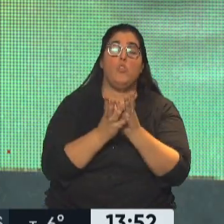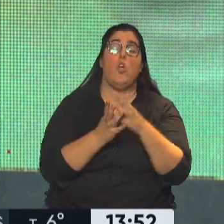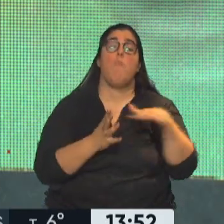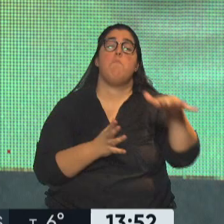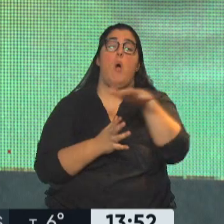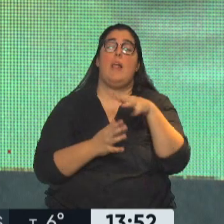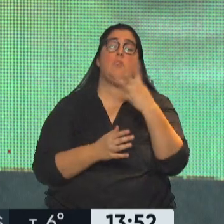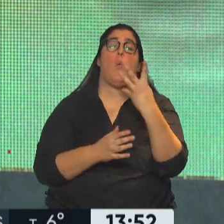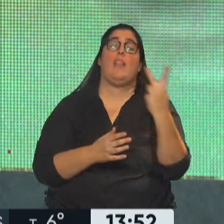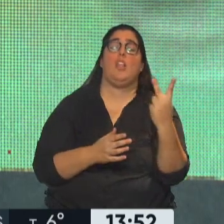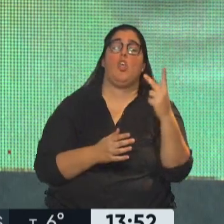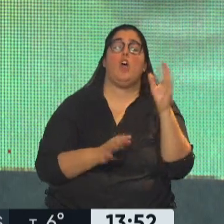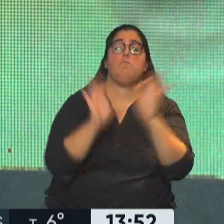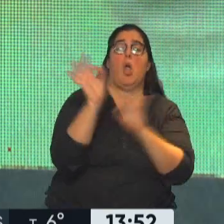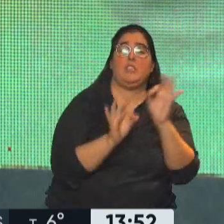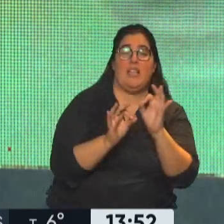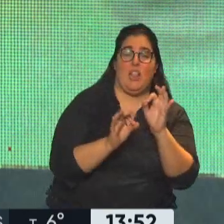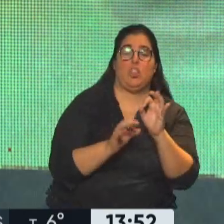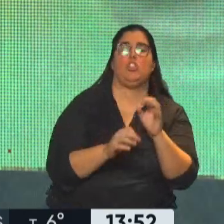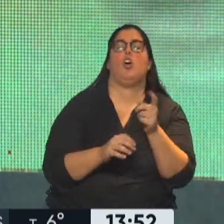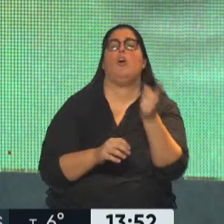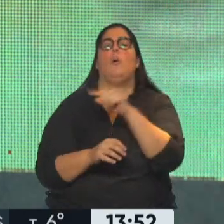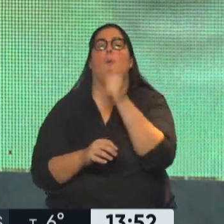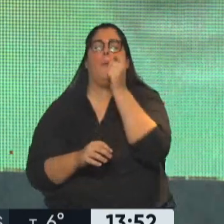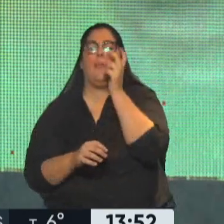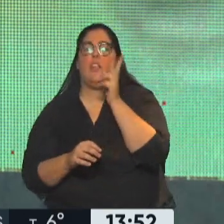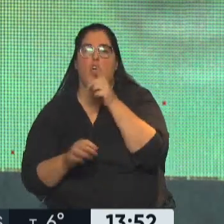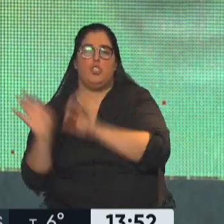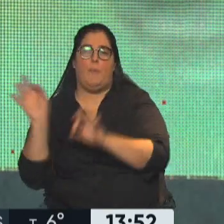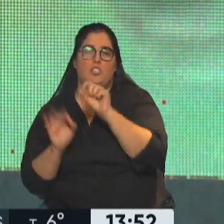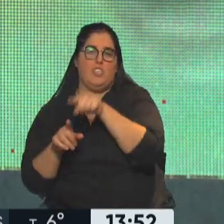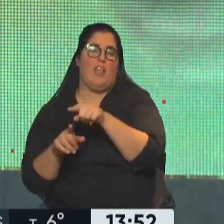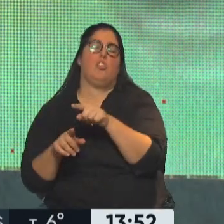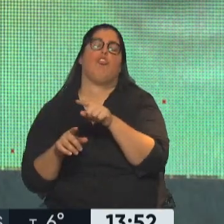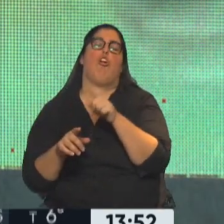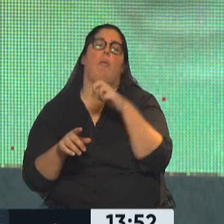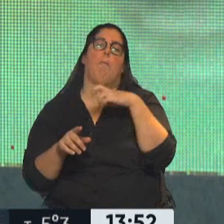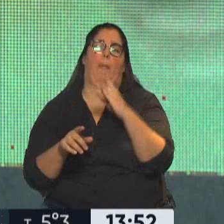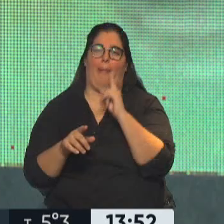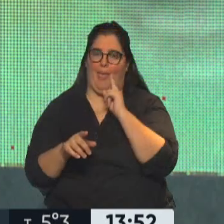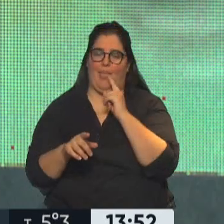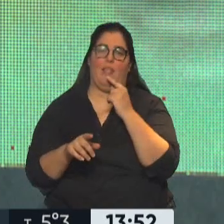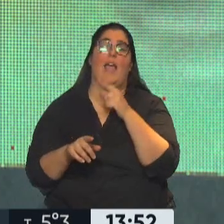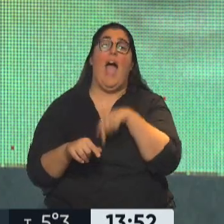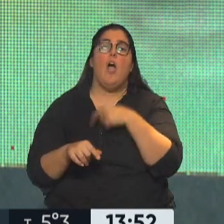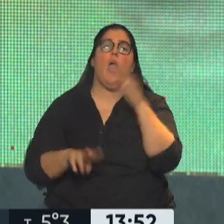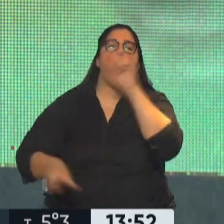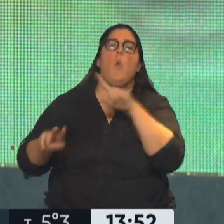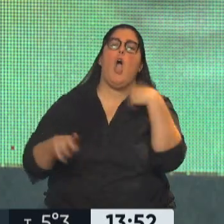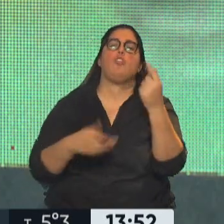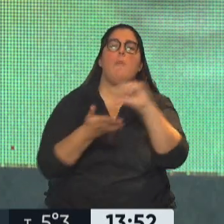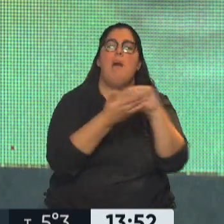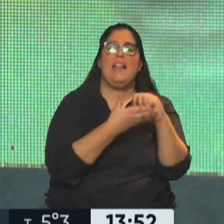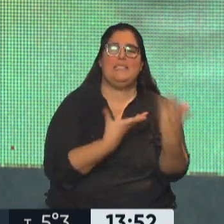24% del PBI es lo que expresan los BRICS en su composición actual. Lo que están buscando ahora es sumar más países